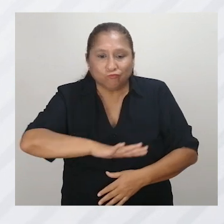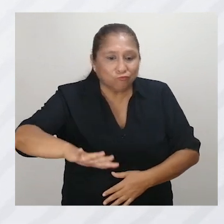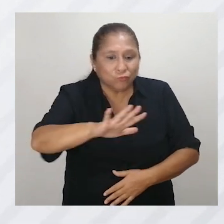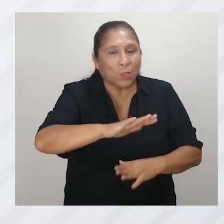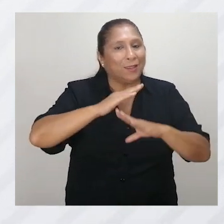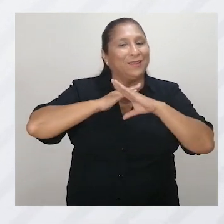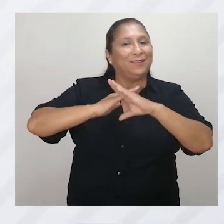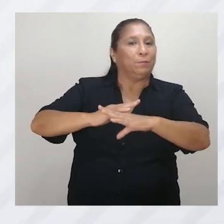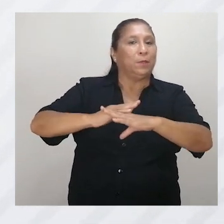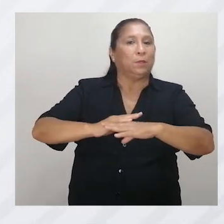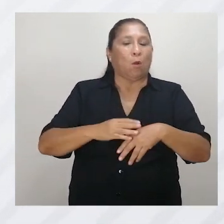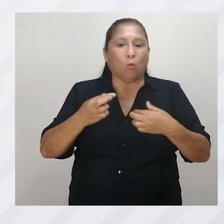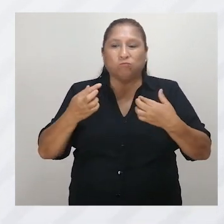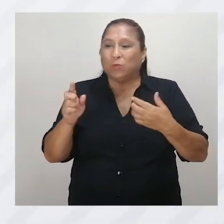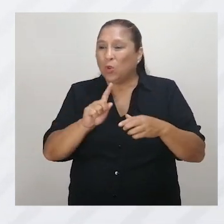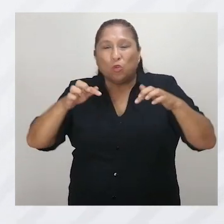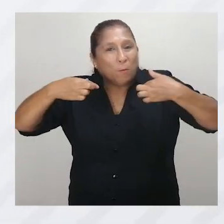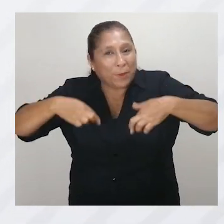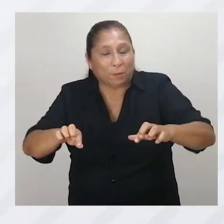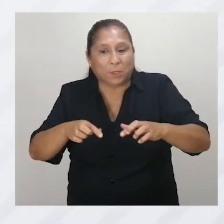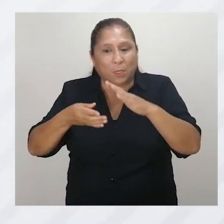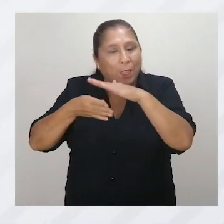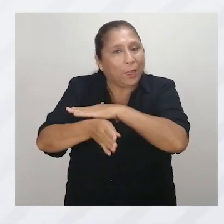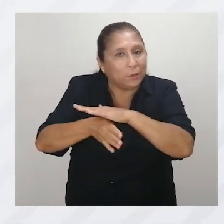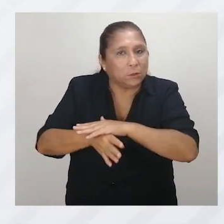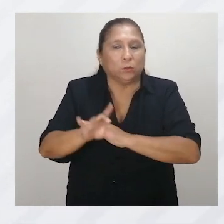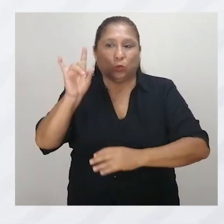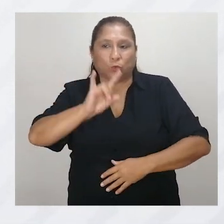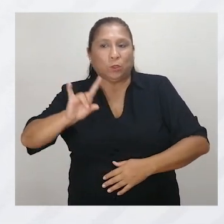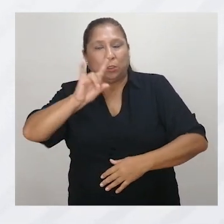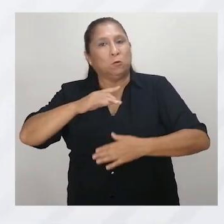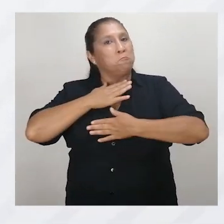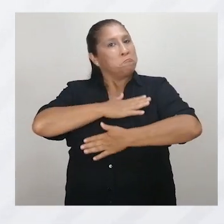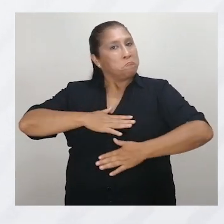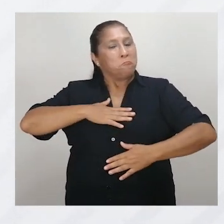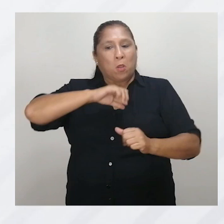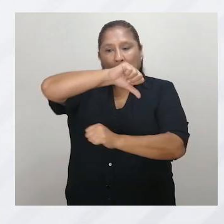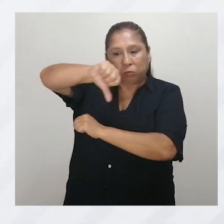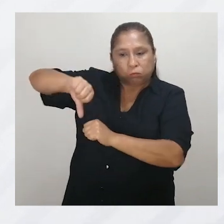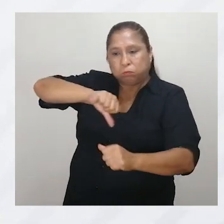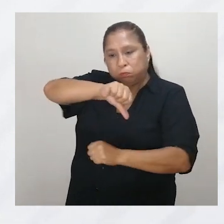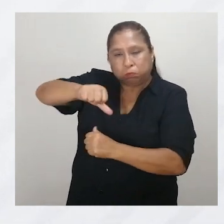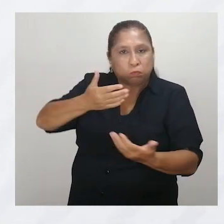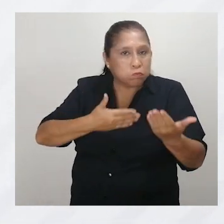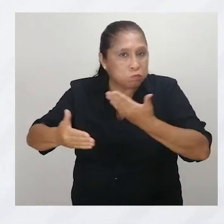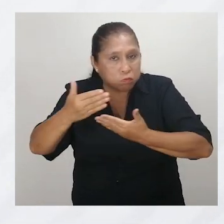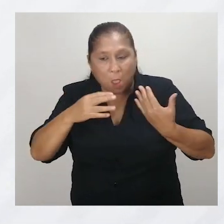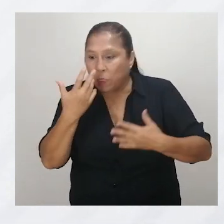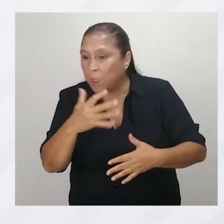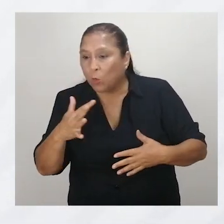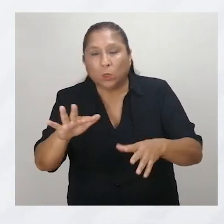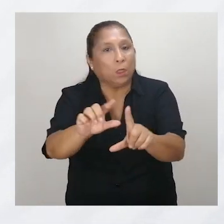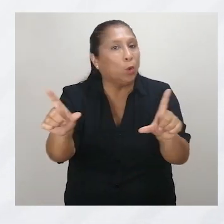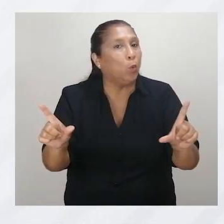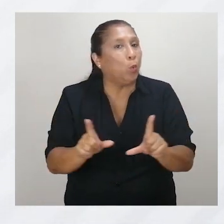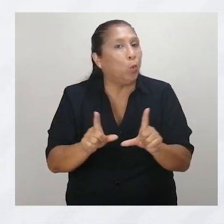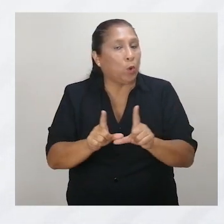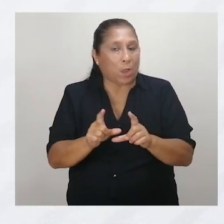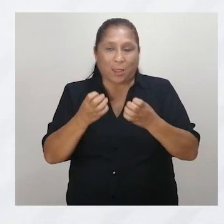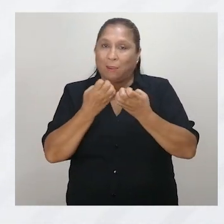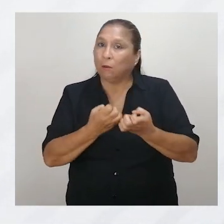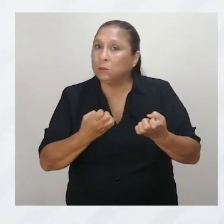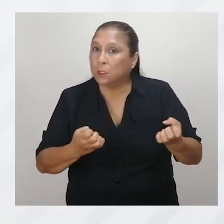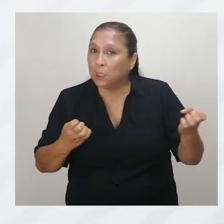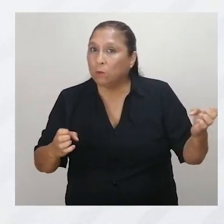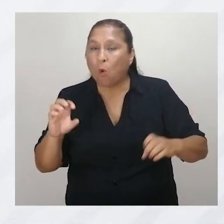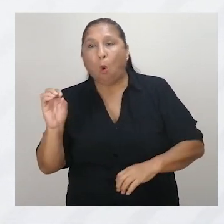u obstáculo que limita o impide el acceso, utilización para el disfrute, interacción y comprensión de cualquier espacio,